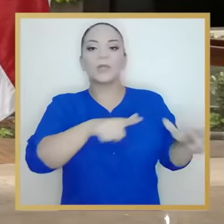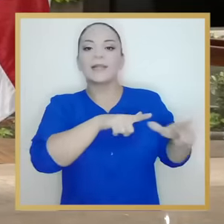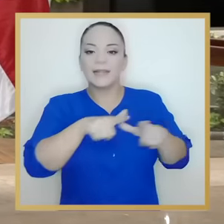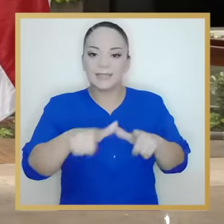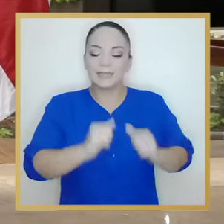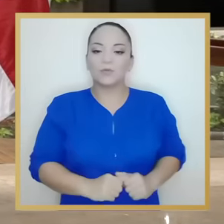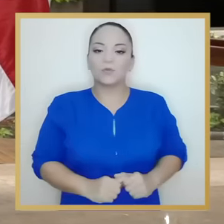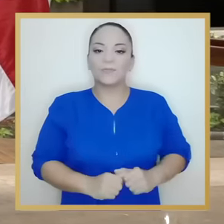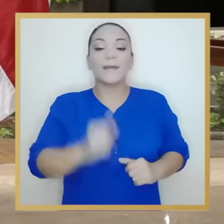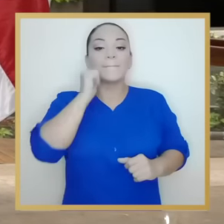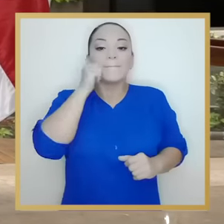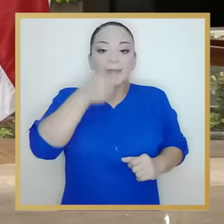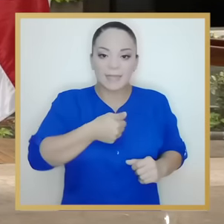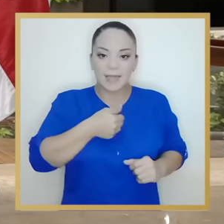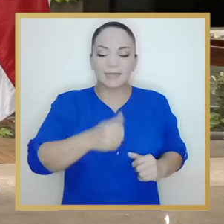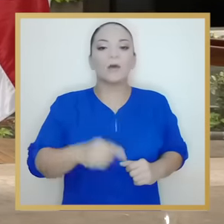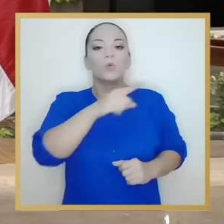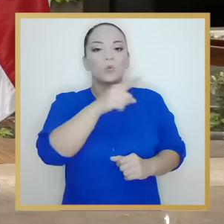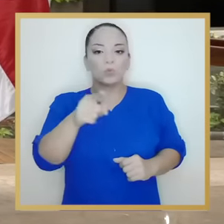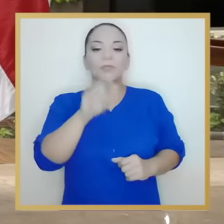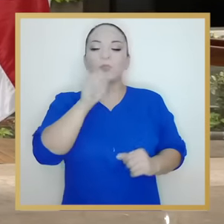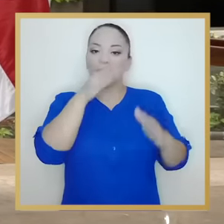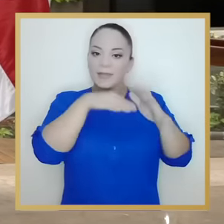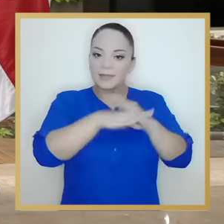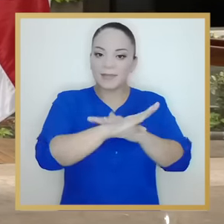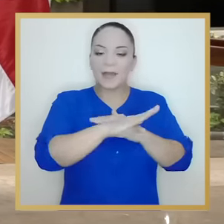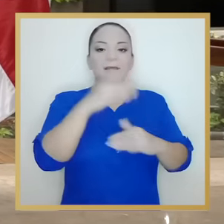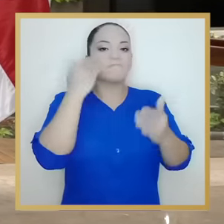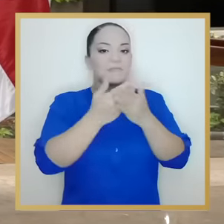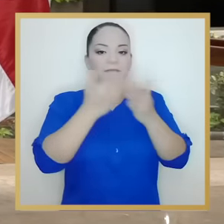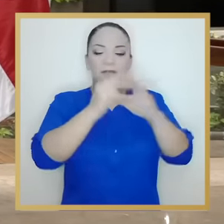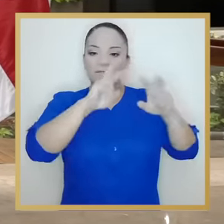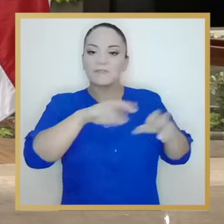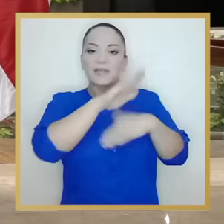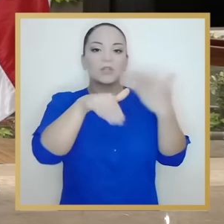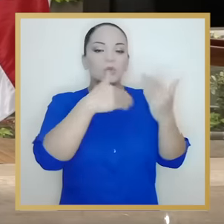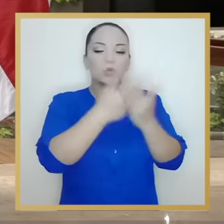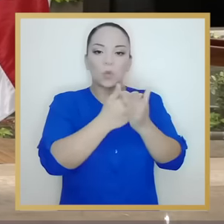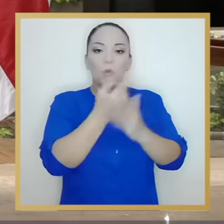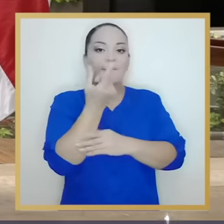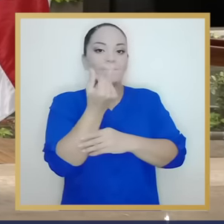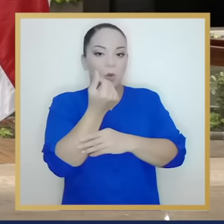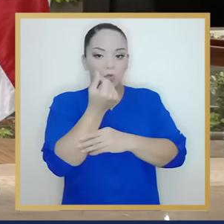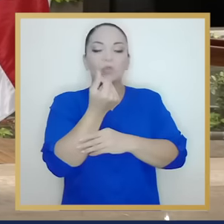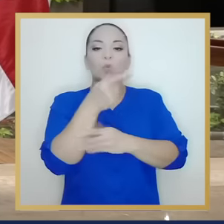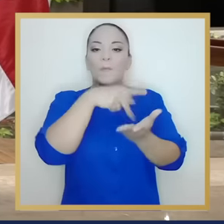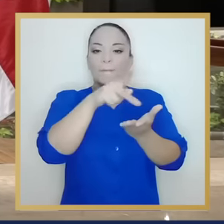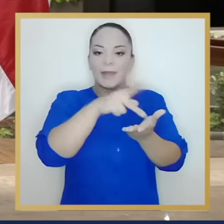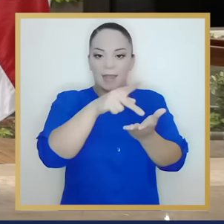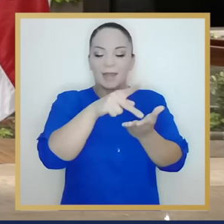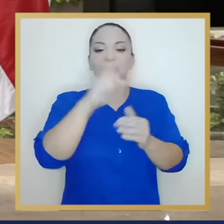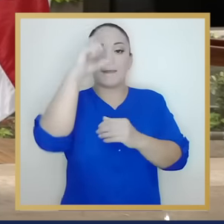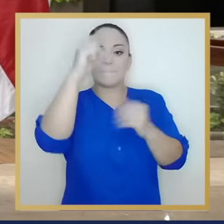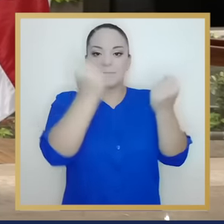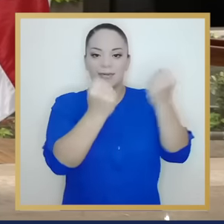importante que los costarricenses sepan que estamos listos, que a partir de mañana podrán entrar, verificar cuál